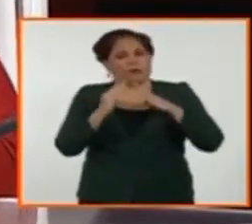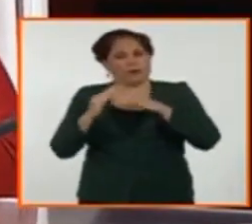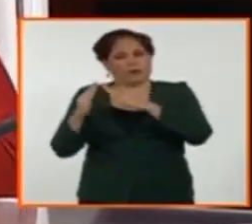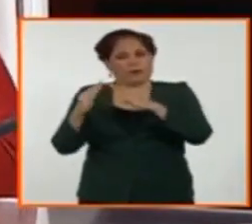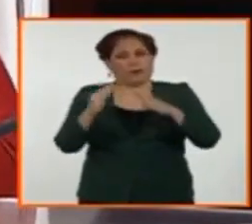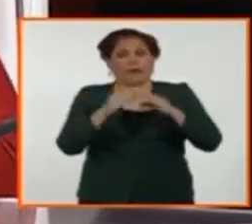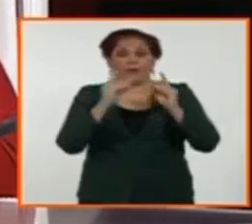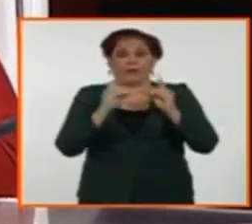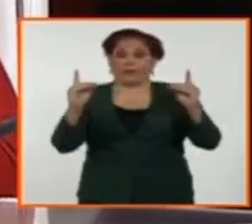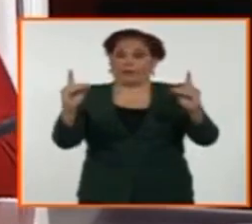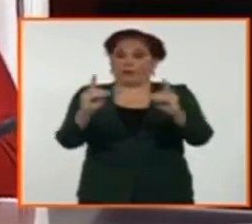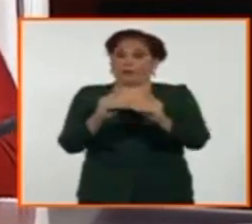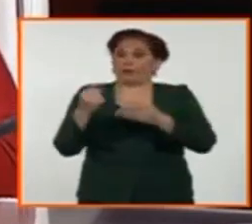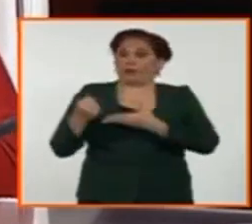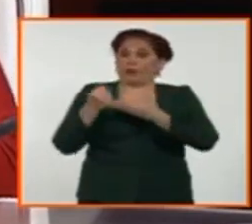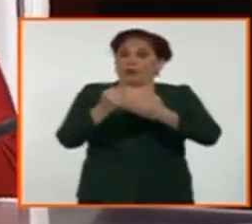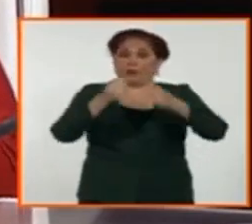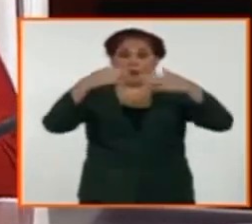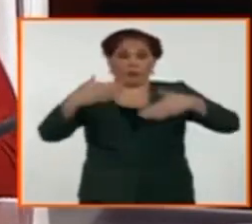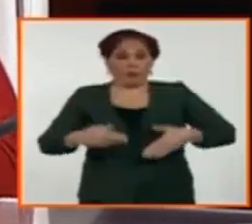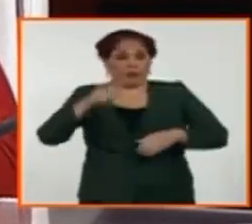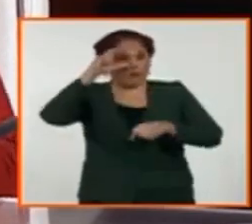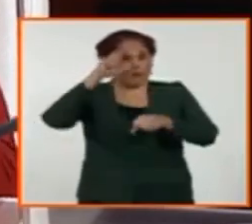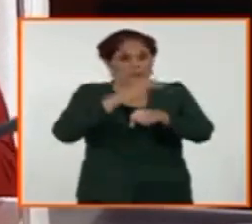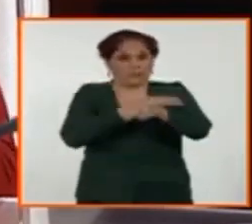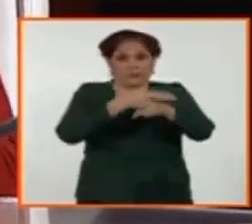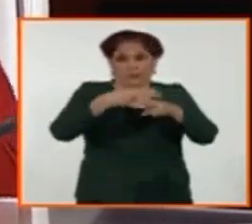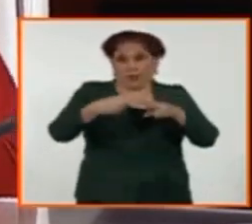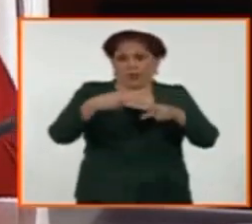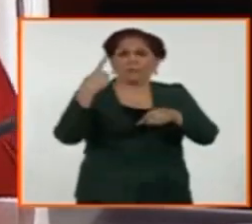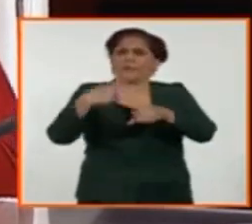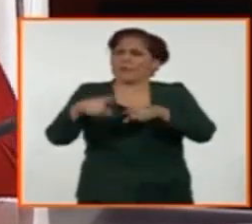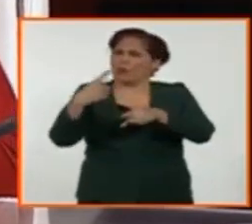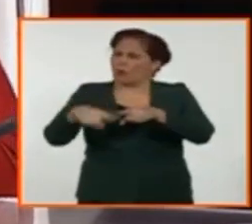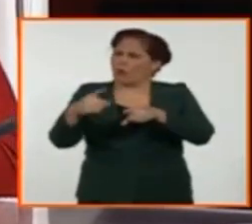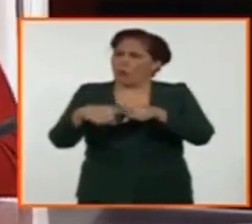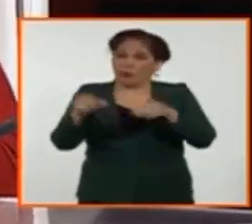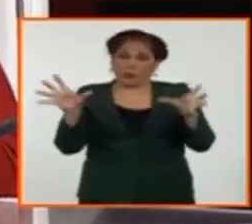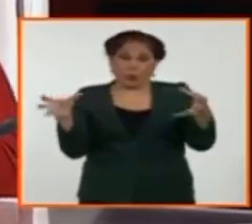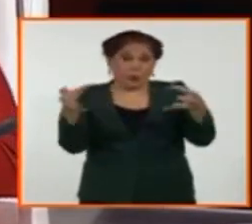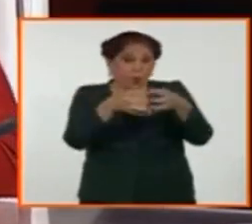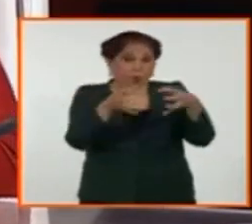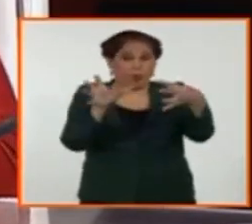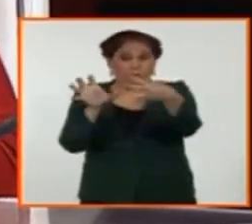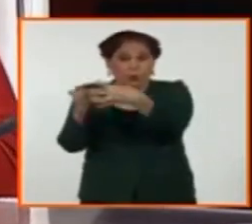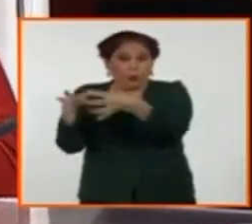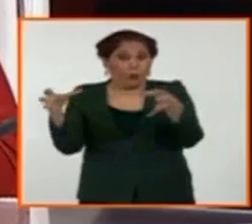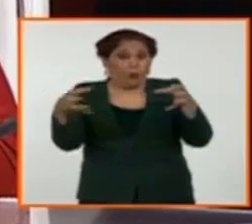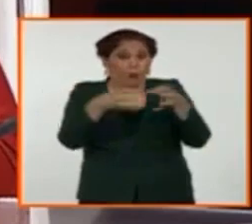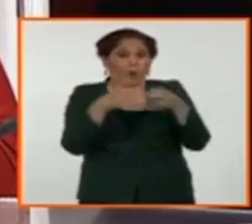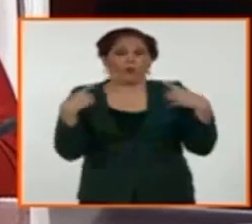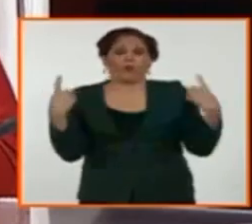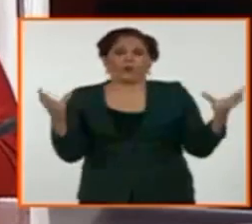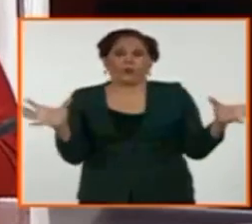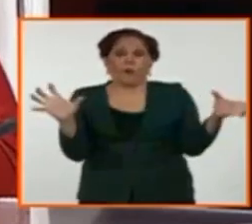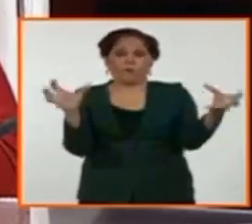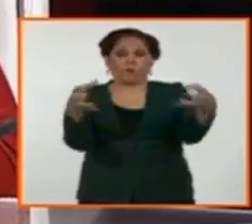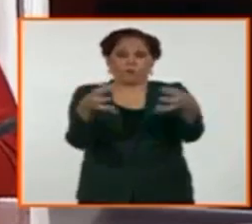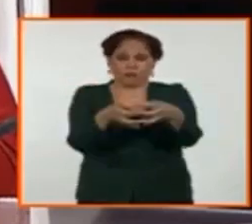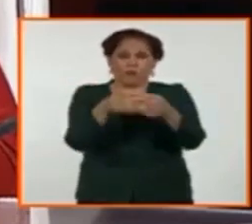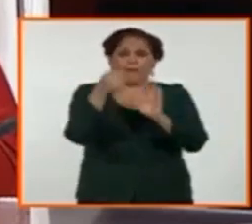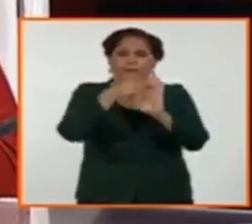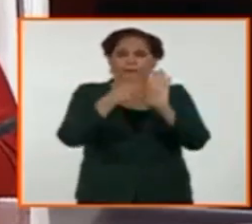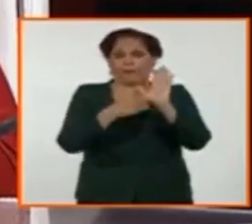Oficina de Asuntos Humanitarios de la Oficina del Historiador de la Ciudad, entre otras. Y con todos esos saberes logramos sistematizar un conjunto de elementos